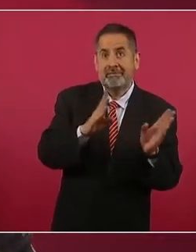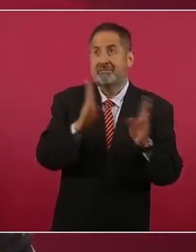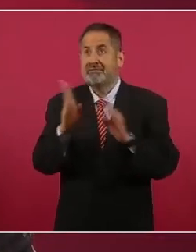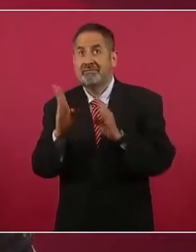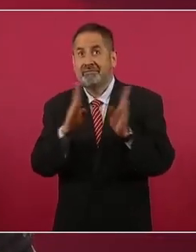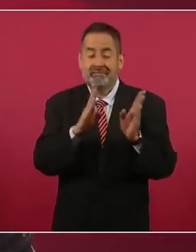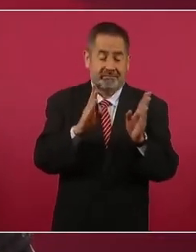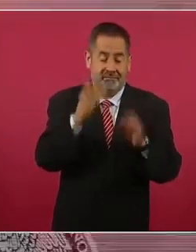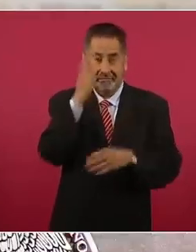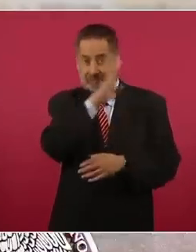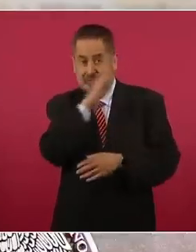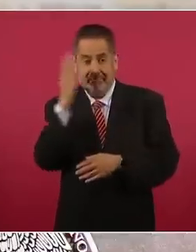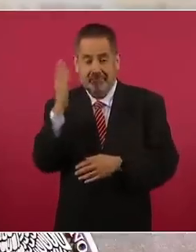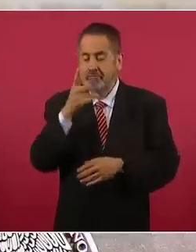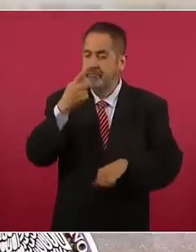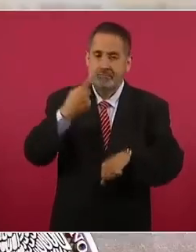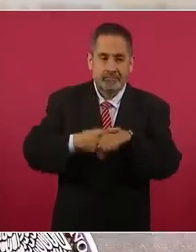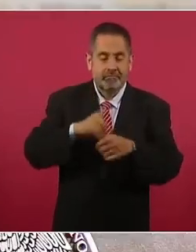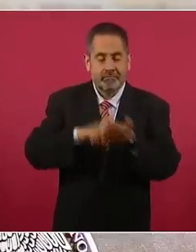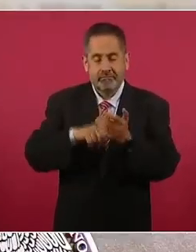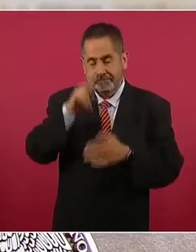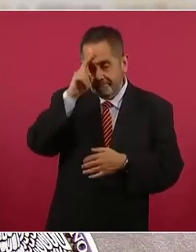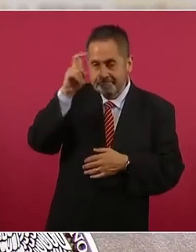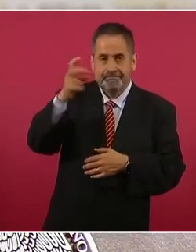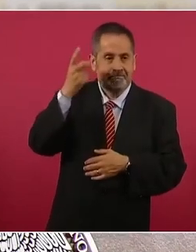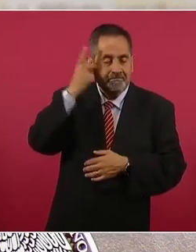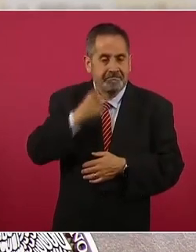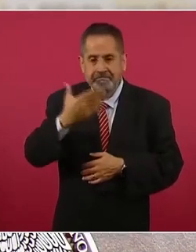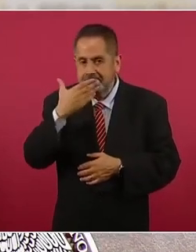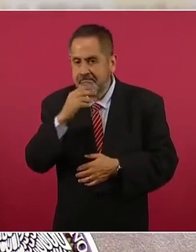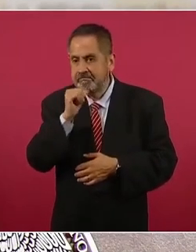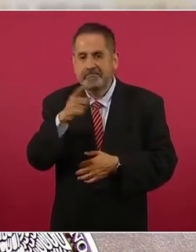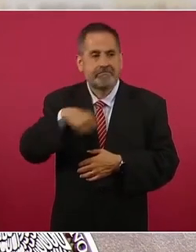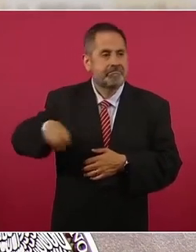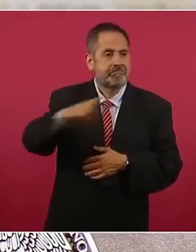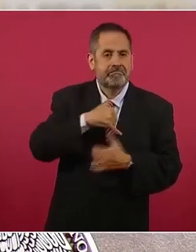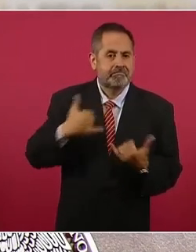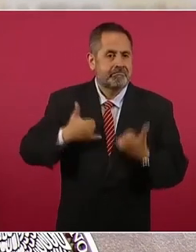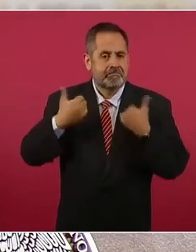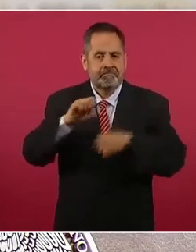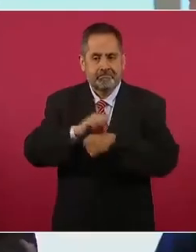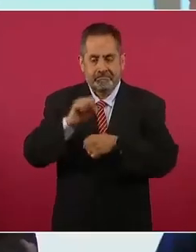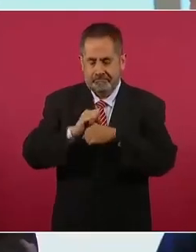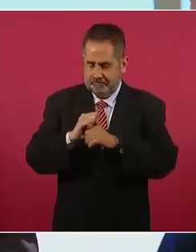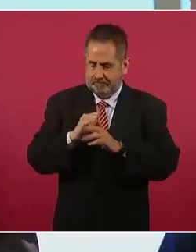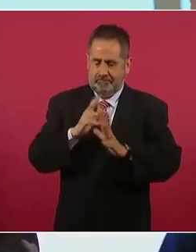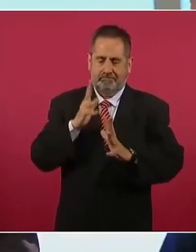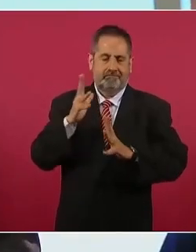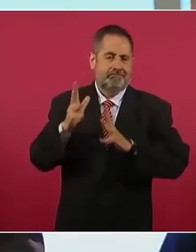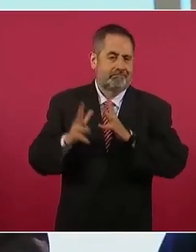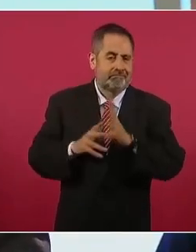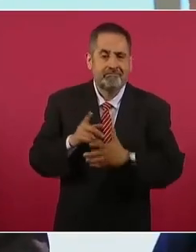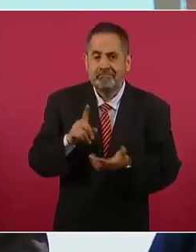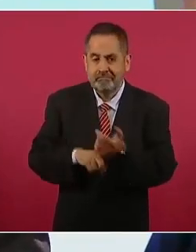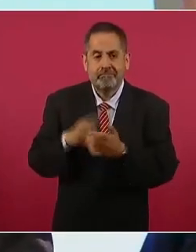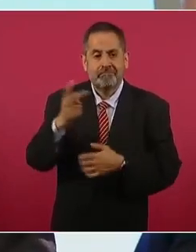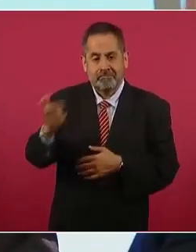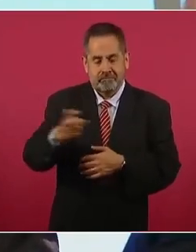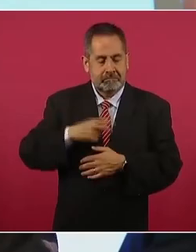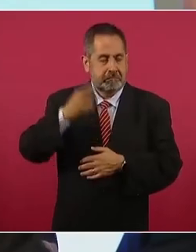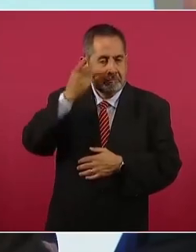y la vigilia de las y los estudiantes de secundaria, lo que resulta en el aumento de la